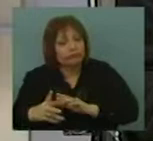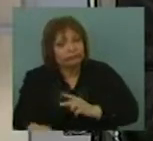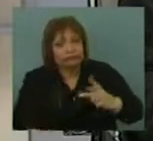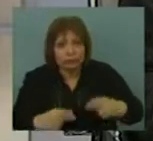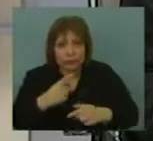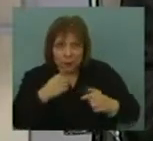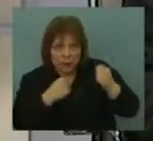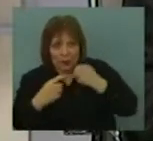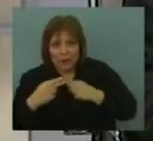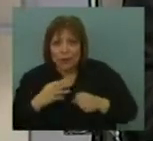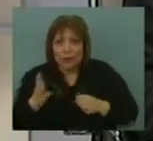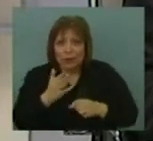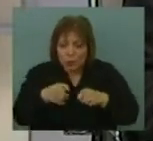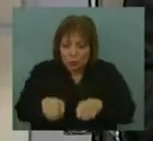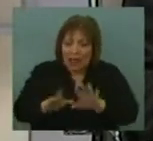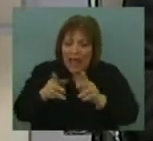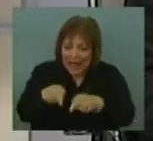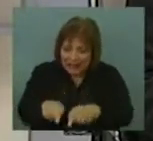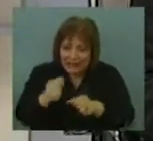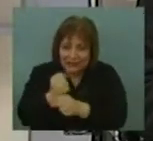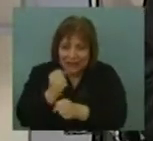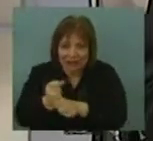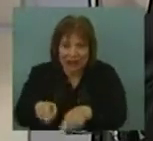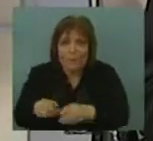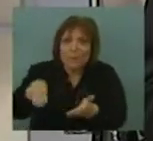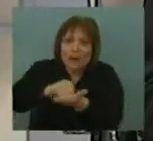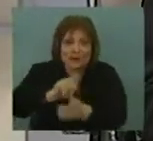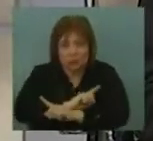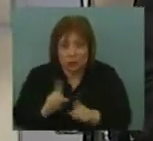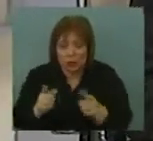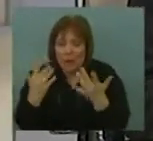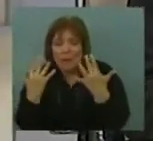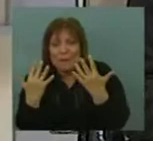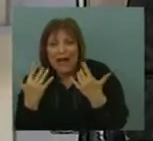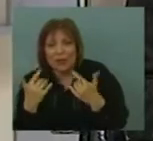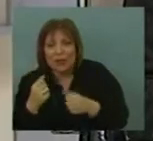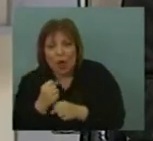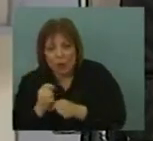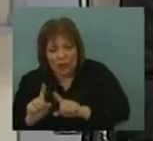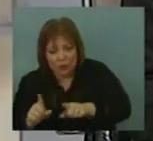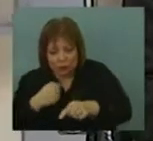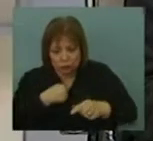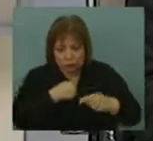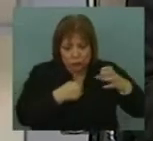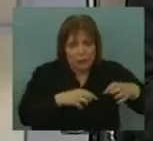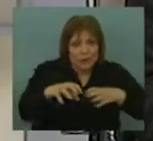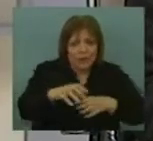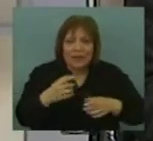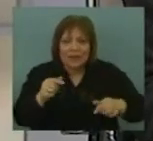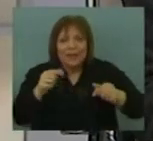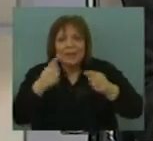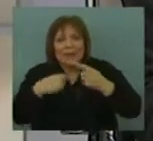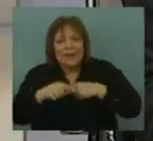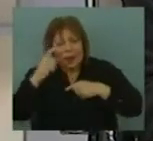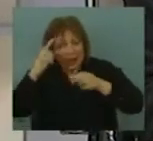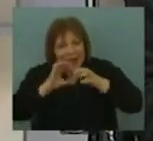produciendo solo eso, materias primas, si no vienes con valor agregado. Una región que además fue un laboratorio de políticas neoliberales,